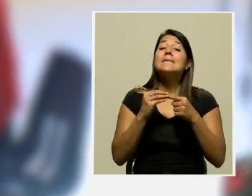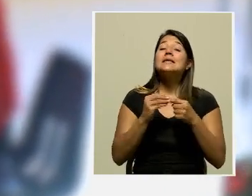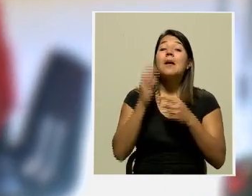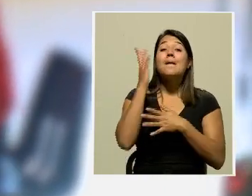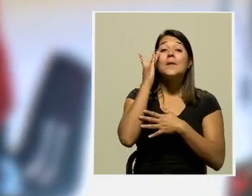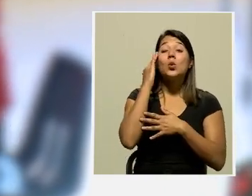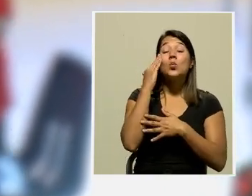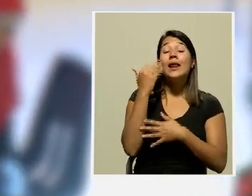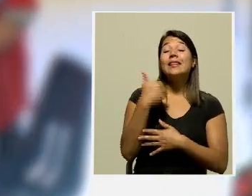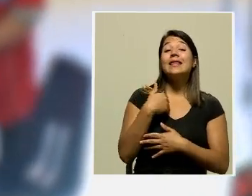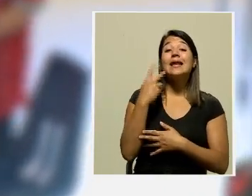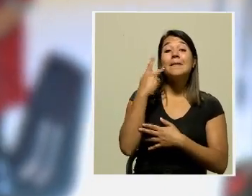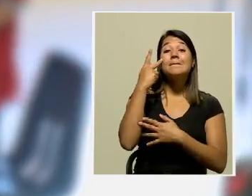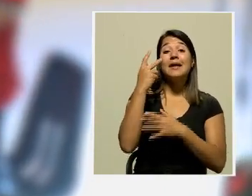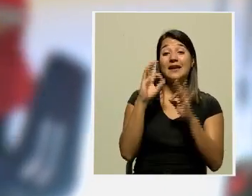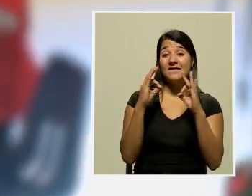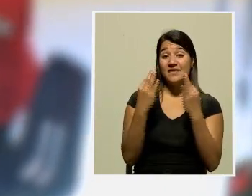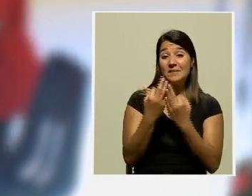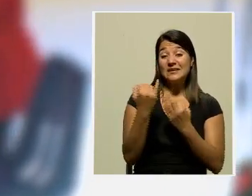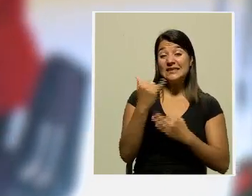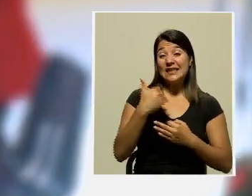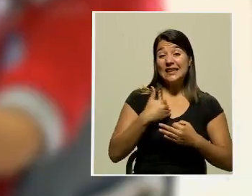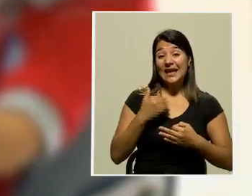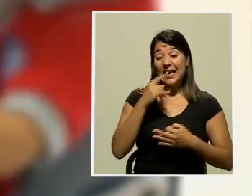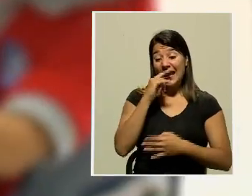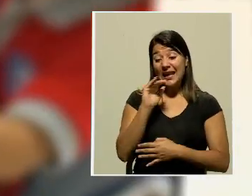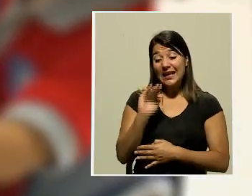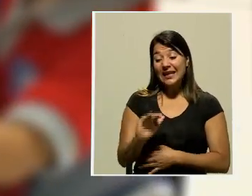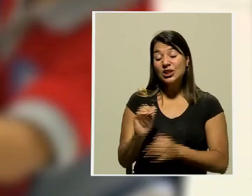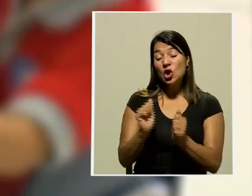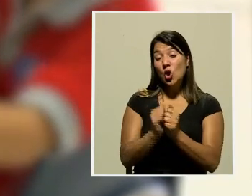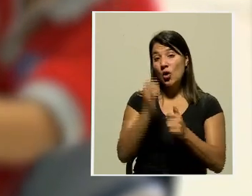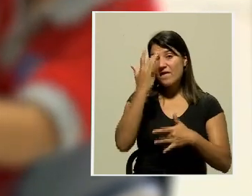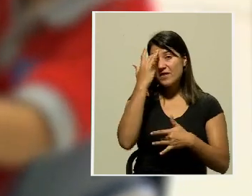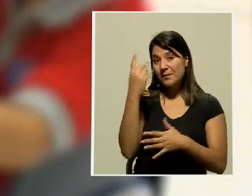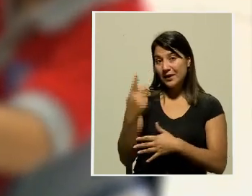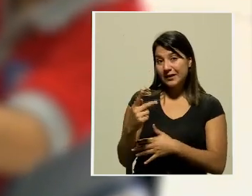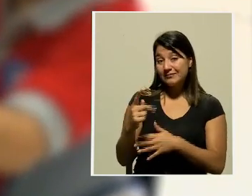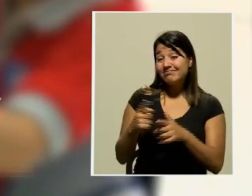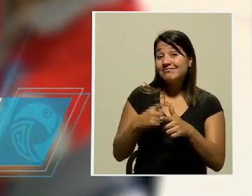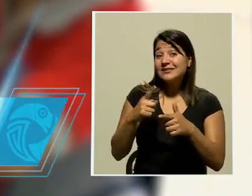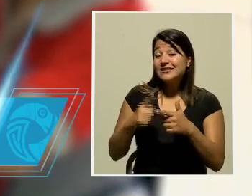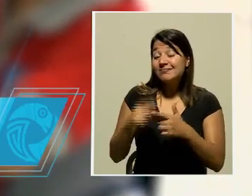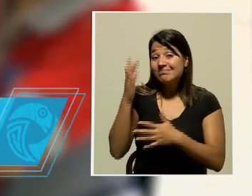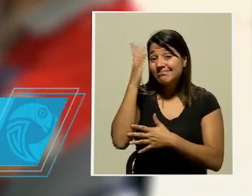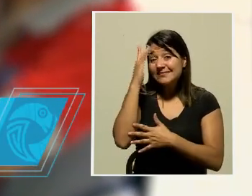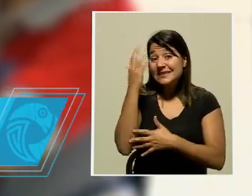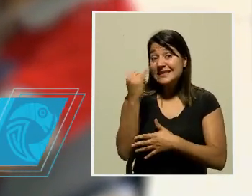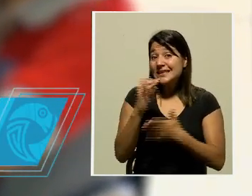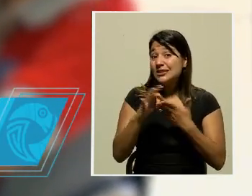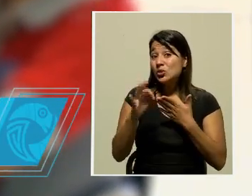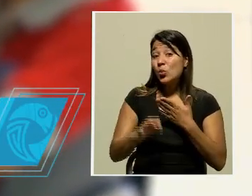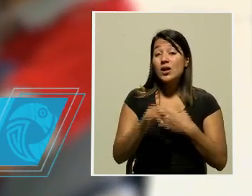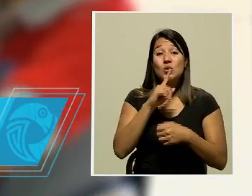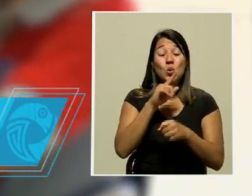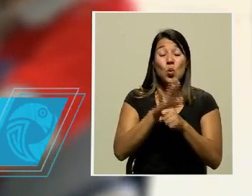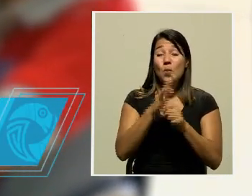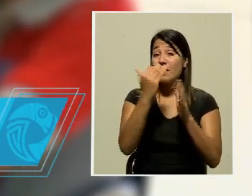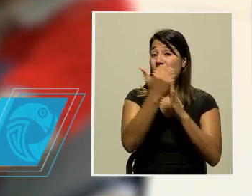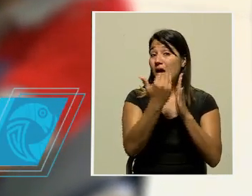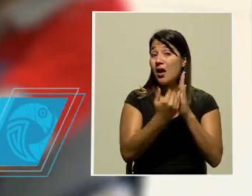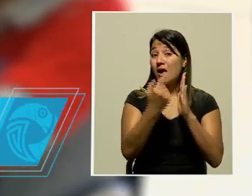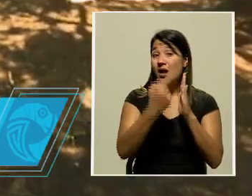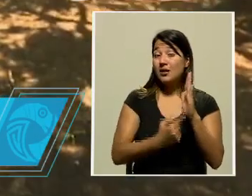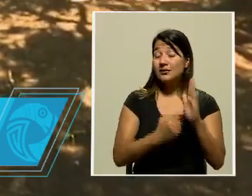se da en padres de familia que tienen menores con algún factor de riesgo y temen que en las escuelas no se cuente con el protocolo establecido.